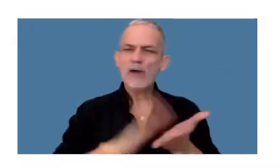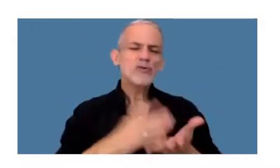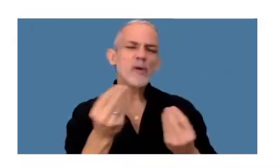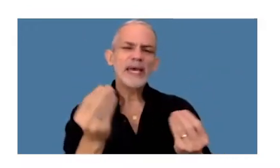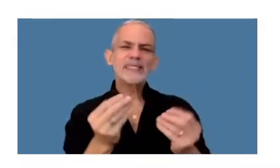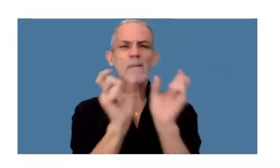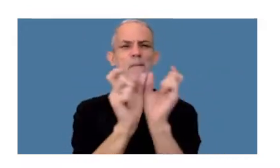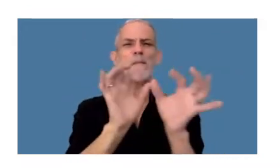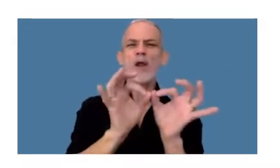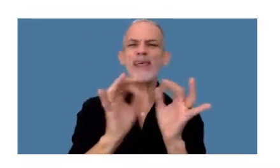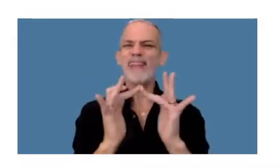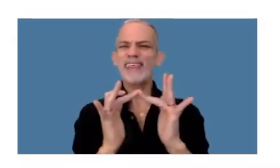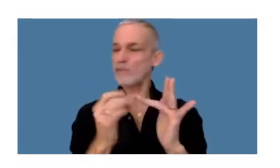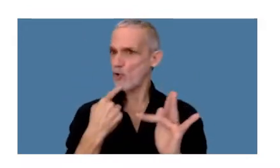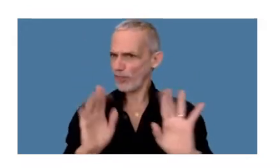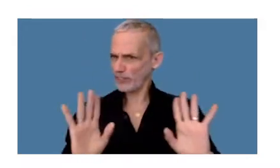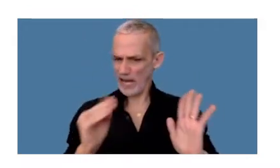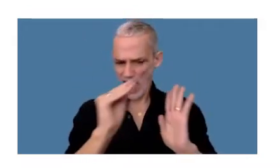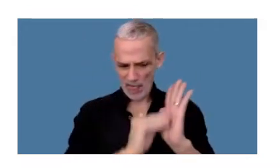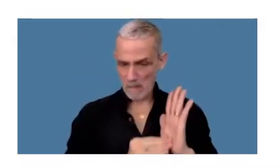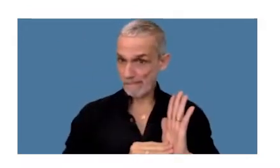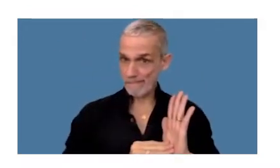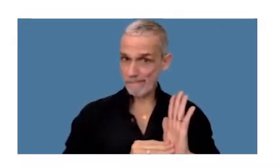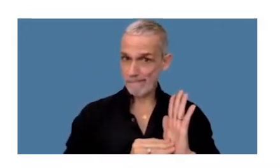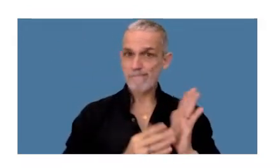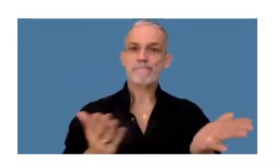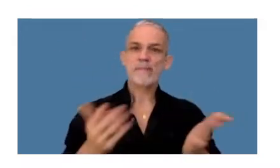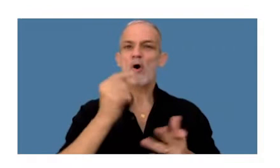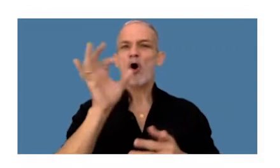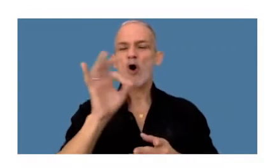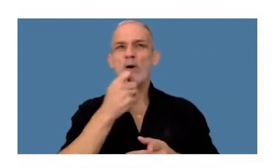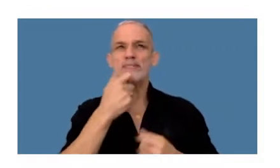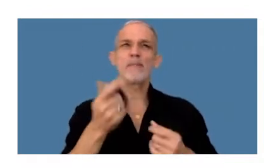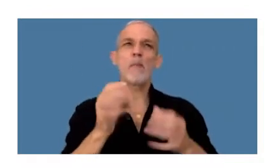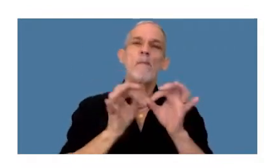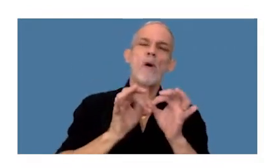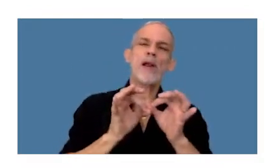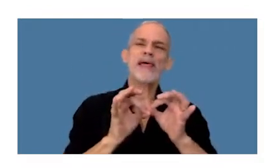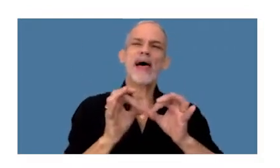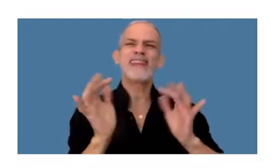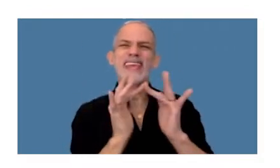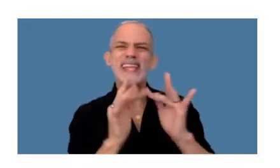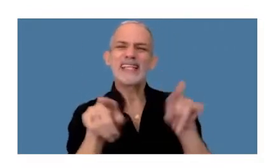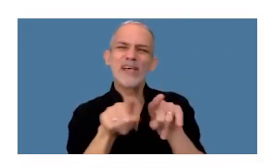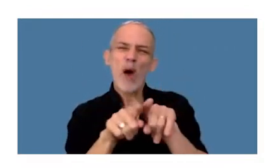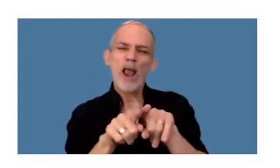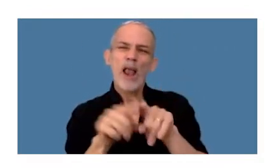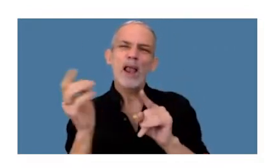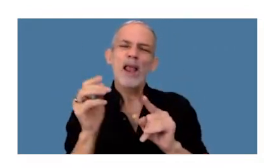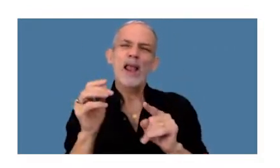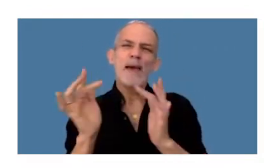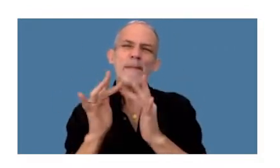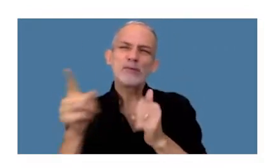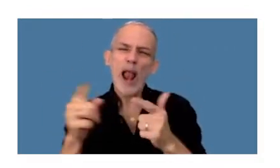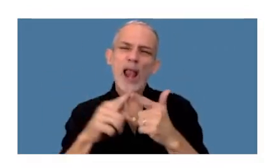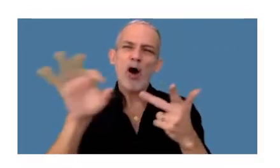debe entender por moneda digital O si por ejemplo moneda digital es sinónimo de moneda virtual es